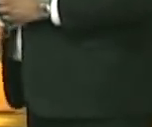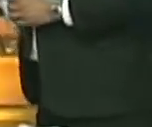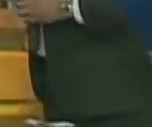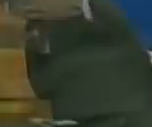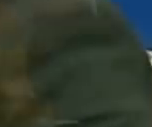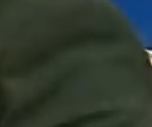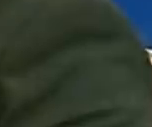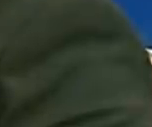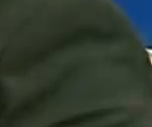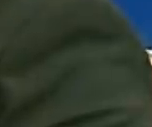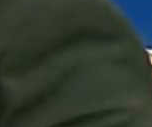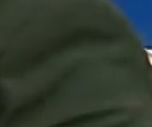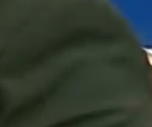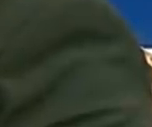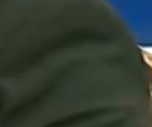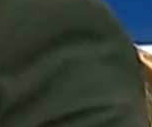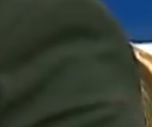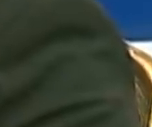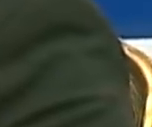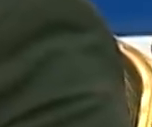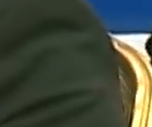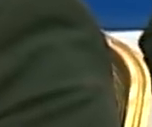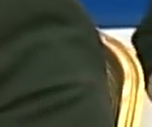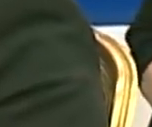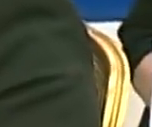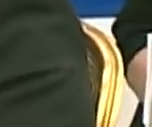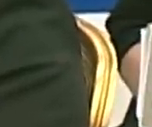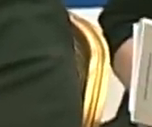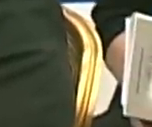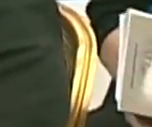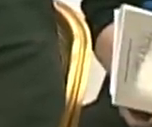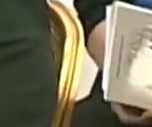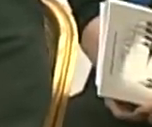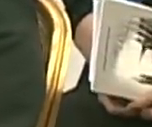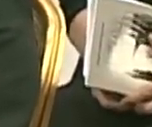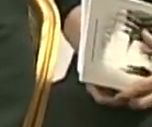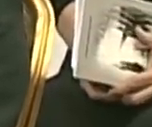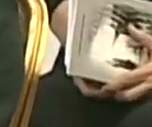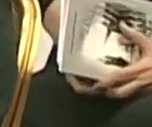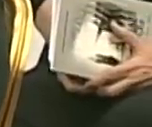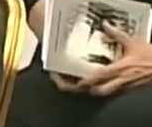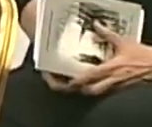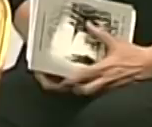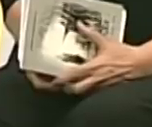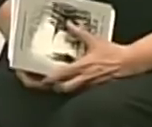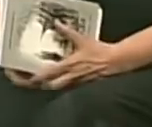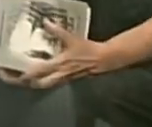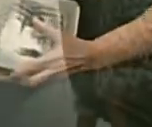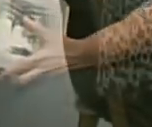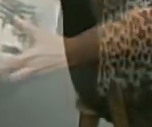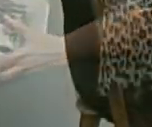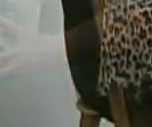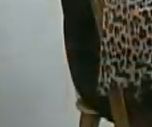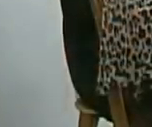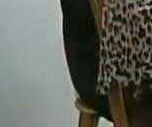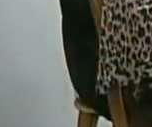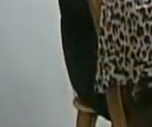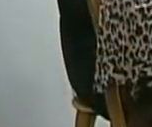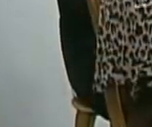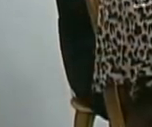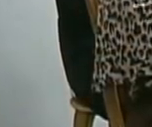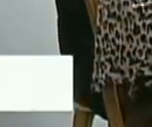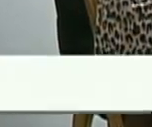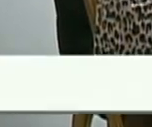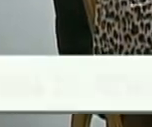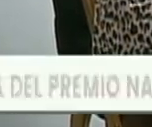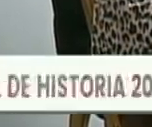sueño de una patria de igualdad y justicia que hoy sigue vigente. El símbolo con A continuación, entrega de los premios